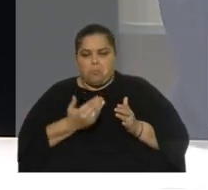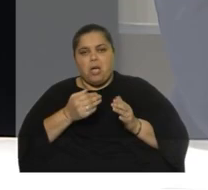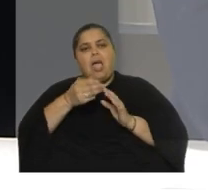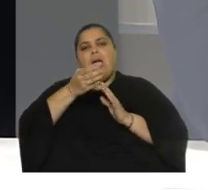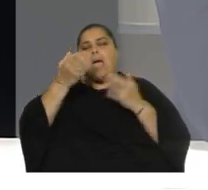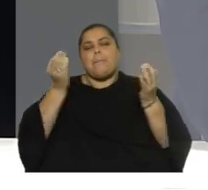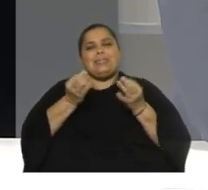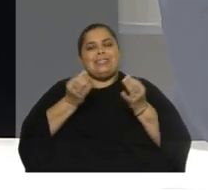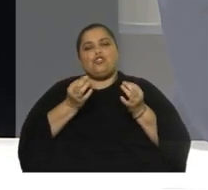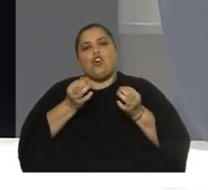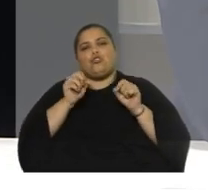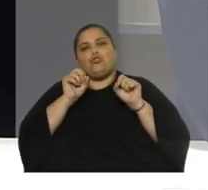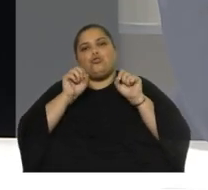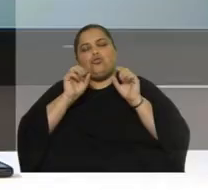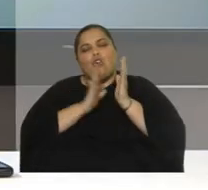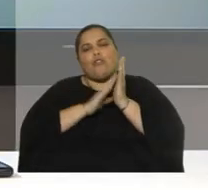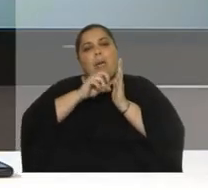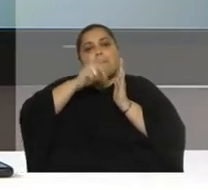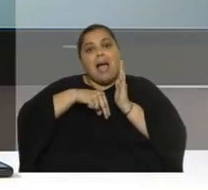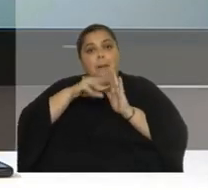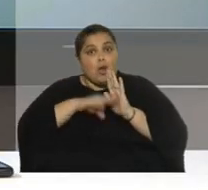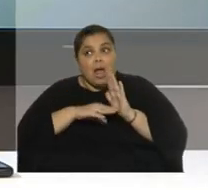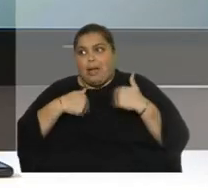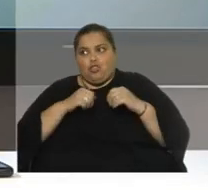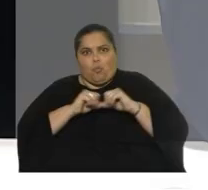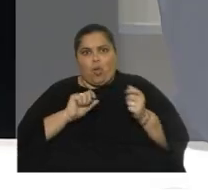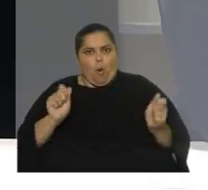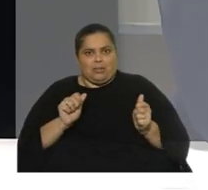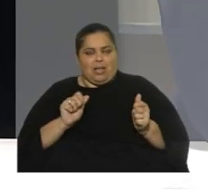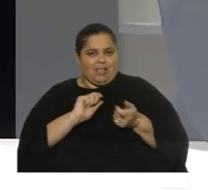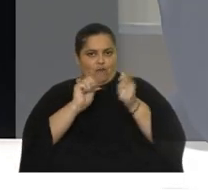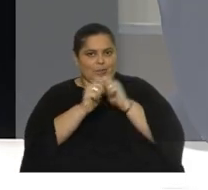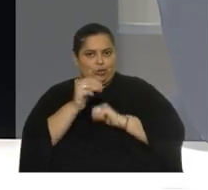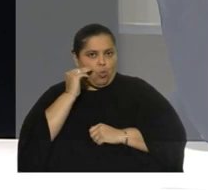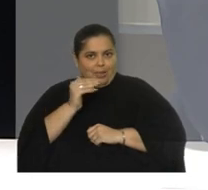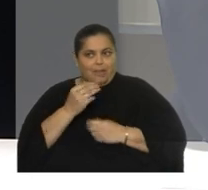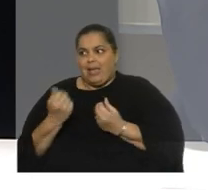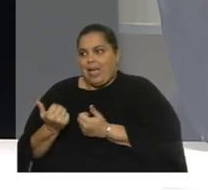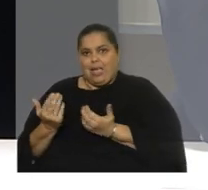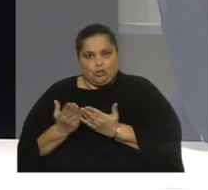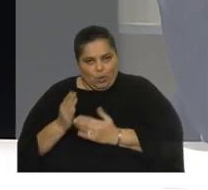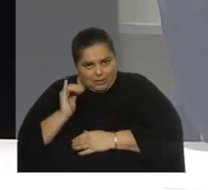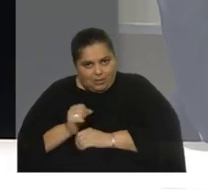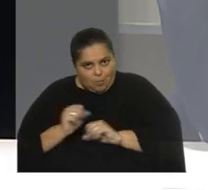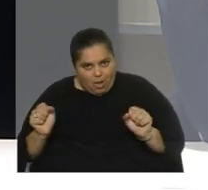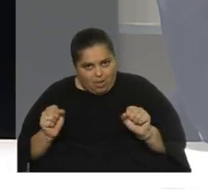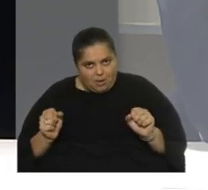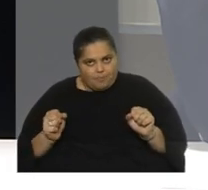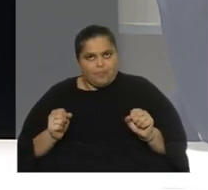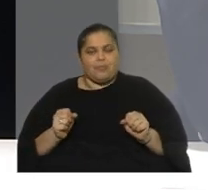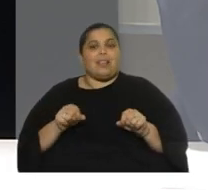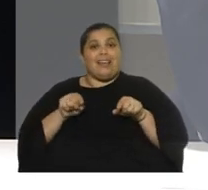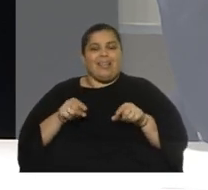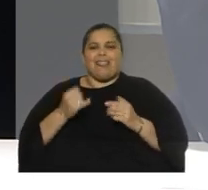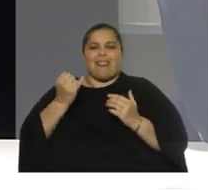especialización en planes y programas serían capaces de hacer una transformación educativa y los chiquilines que desgraciadamente tienen